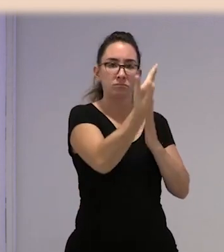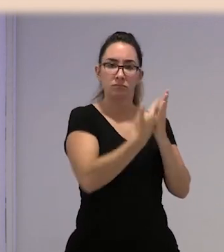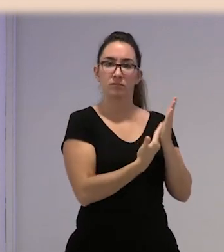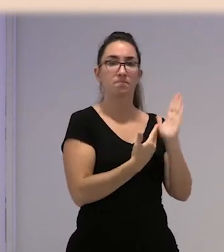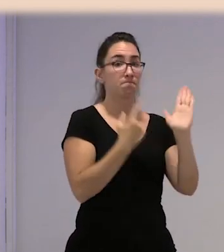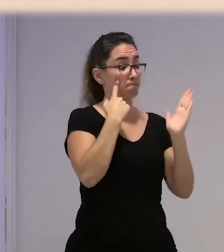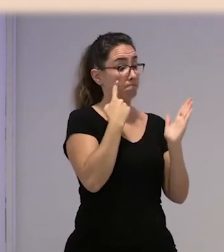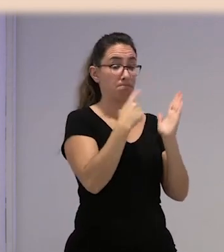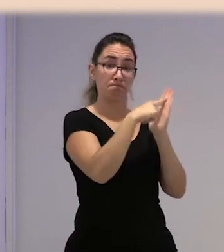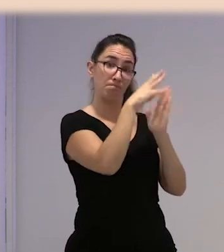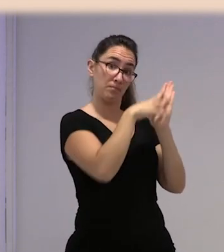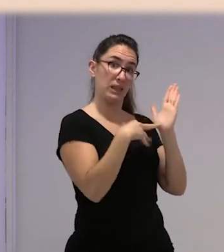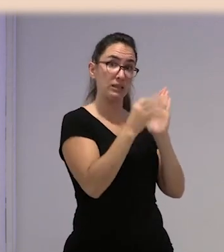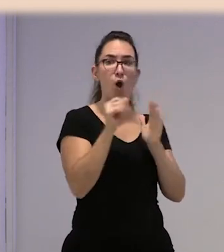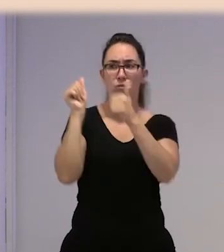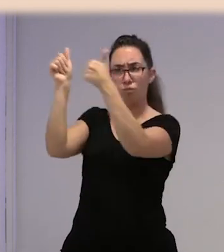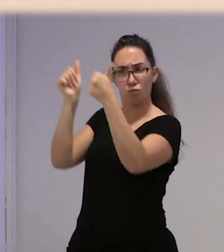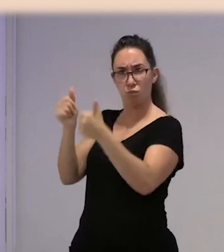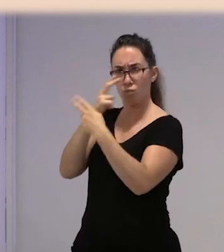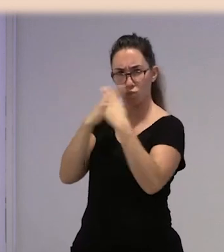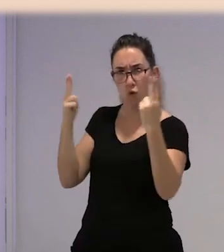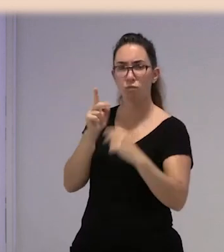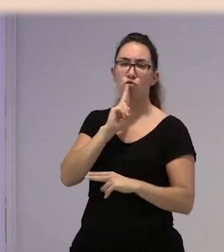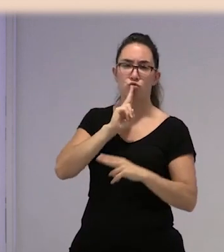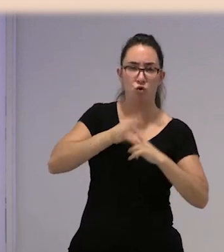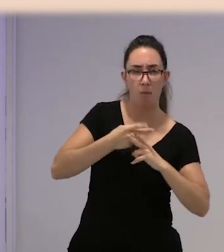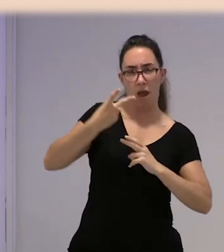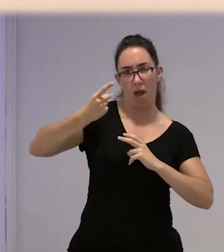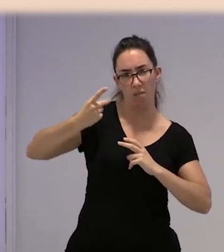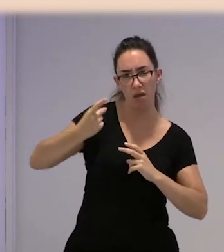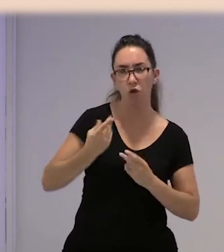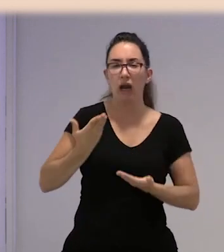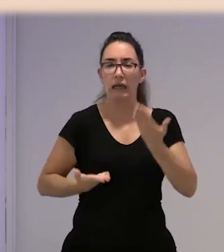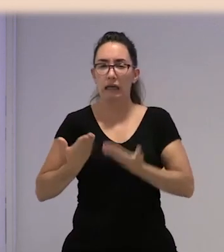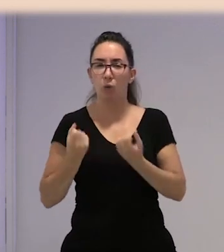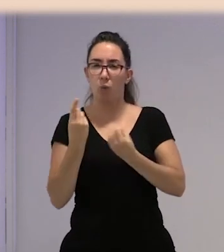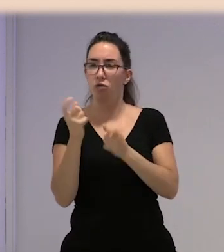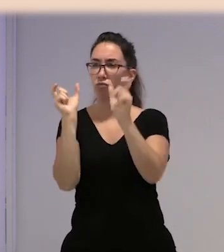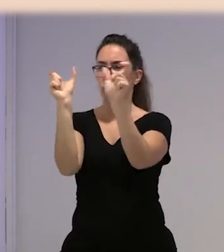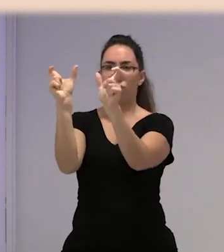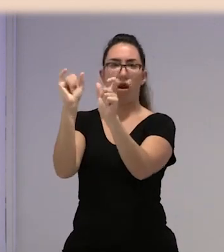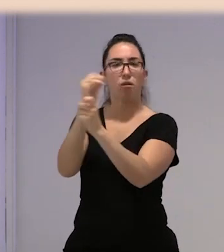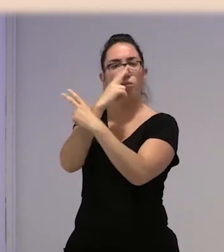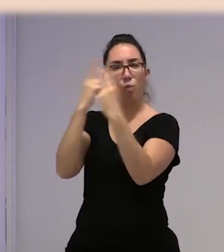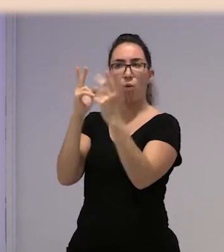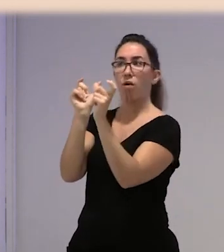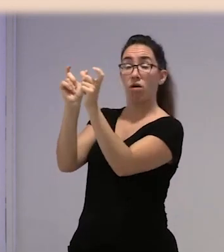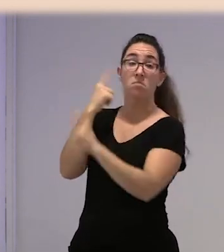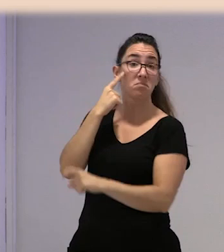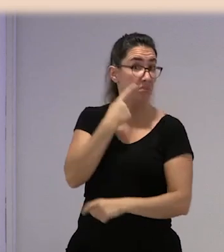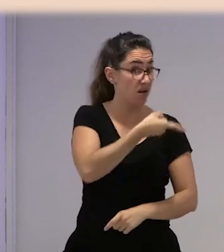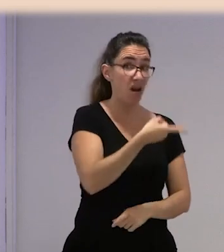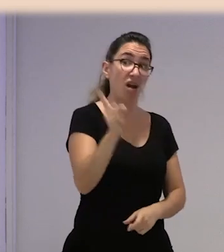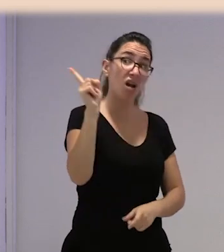te la pone en sitios visibles donde la vea todo el mundo, con tu nombre y apellido y los kilos que has recolectado. Y te dice, oye, fulanito,